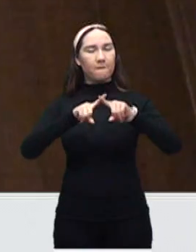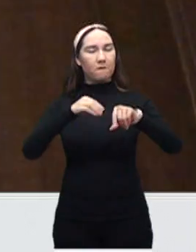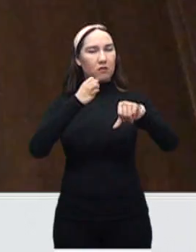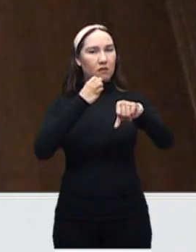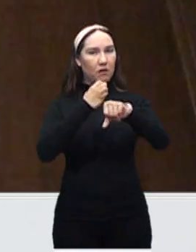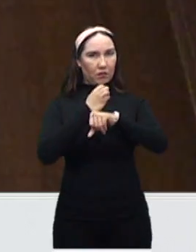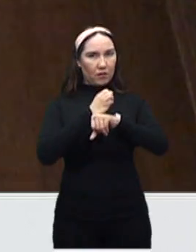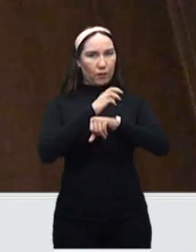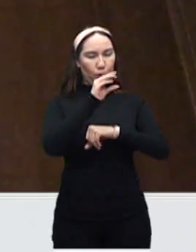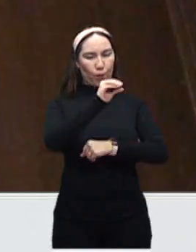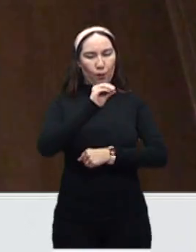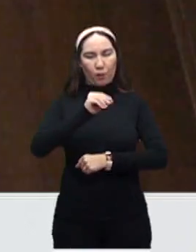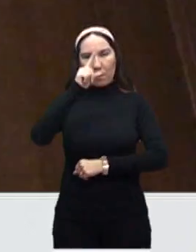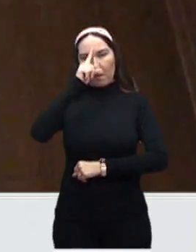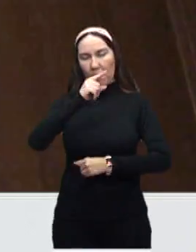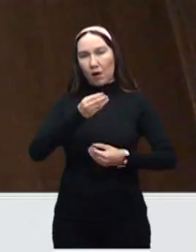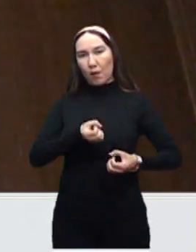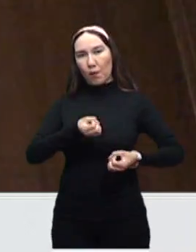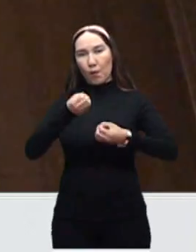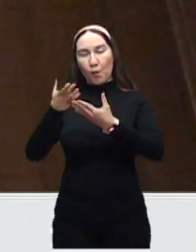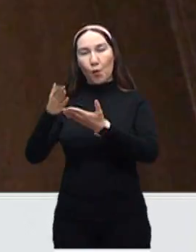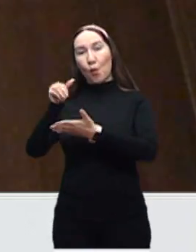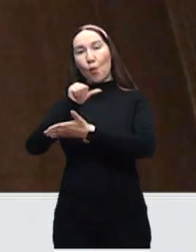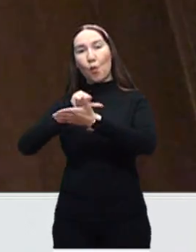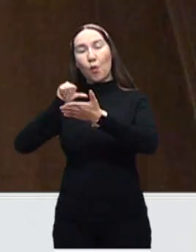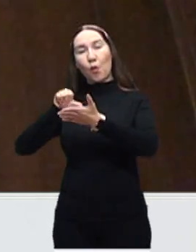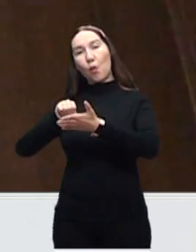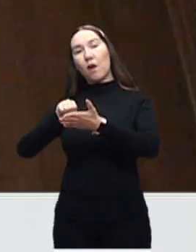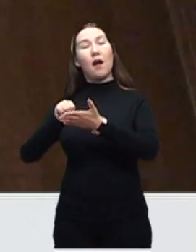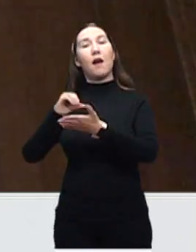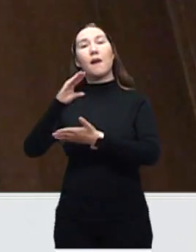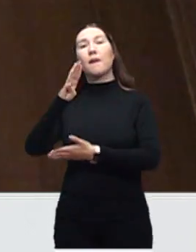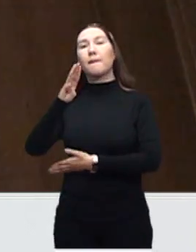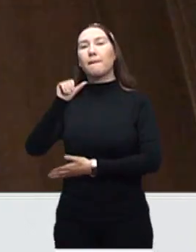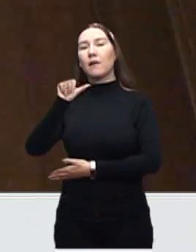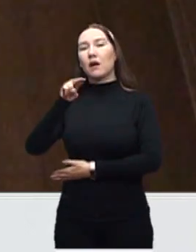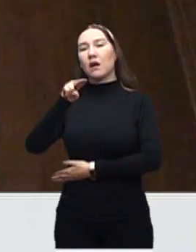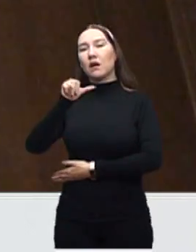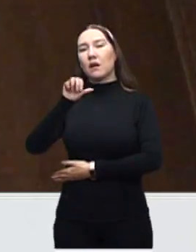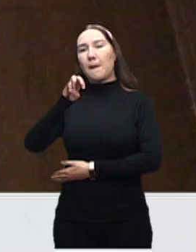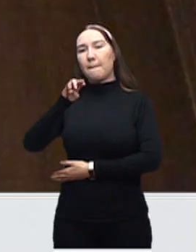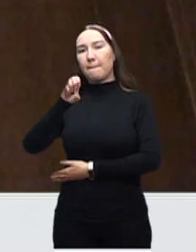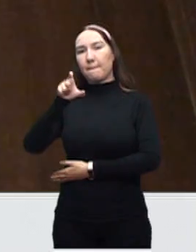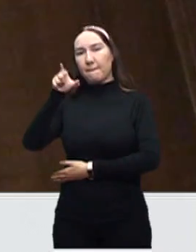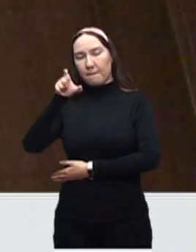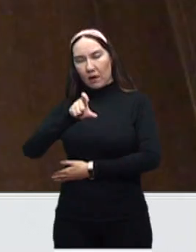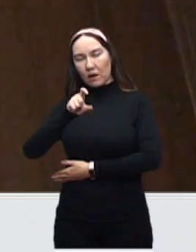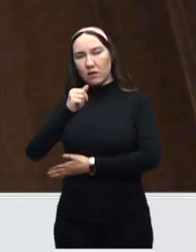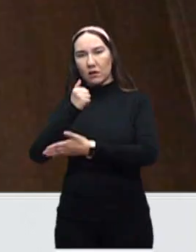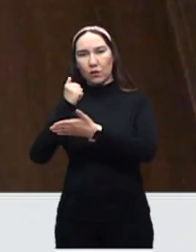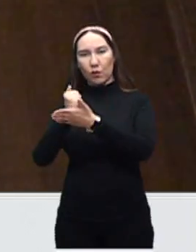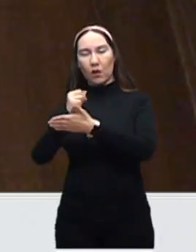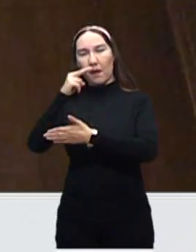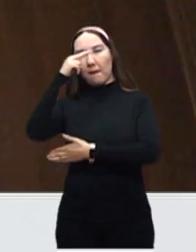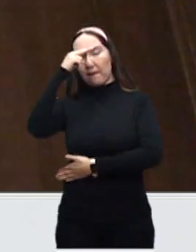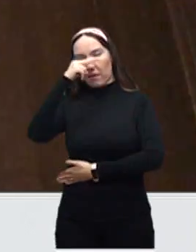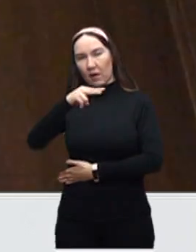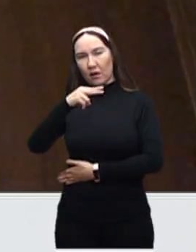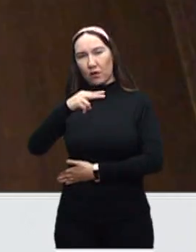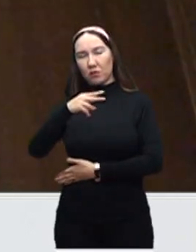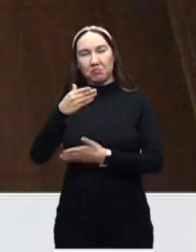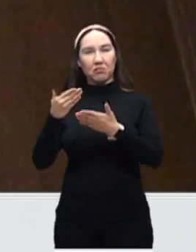a capacitarse en el Centro City Banamex, cuando esto también era muy intenso en la Ciudad de México. Estamos hablando de